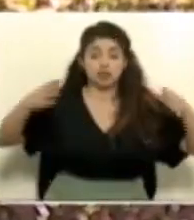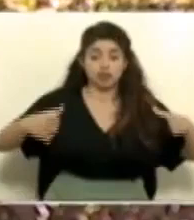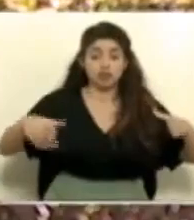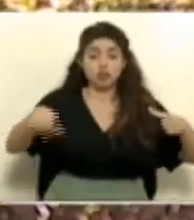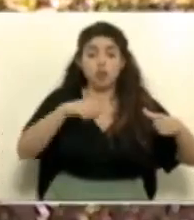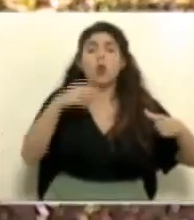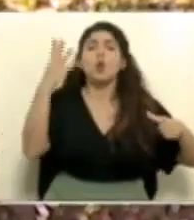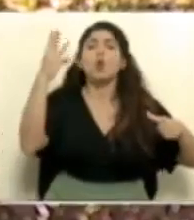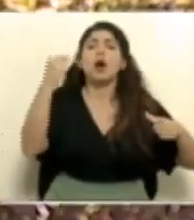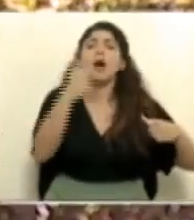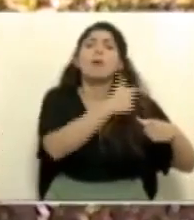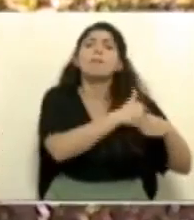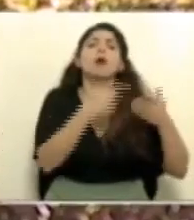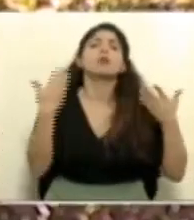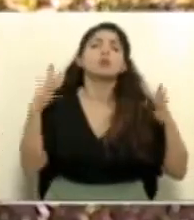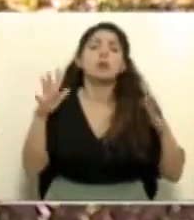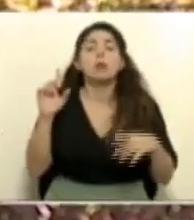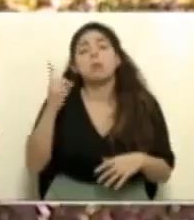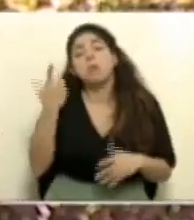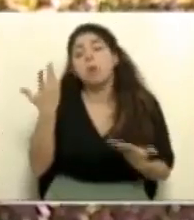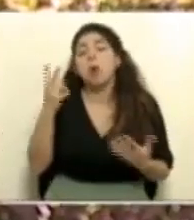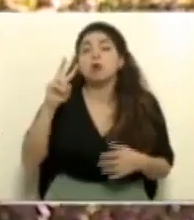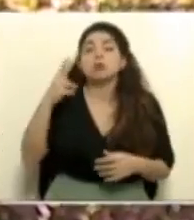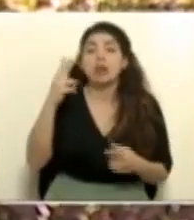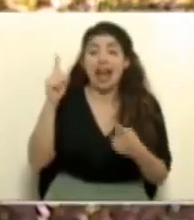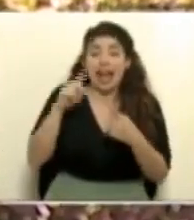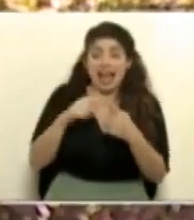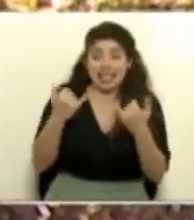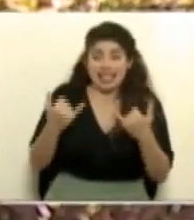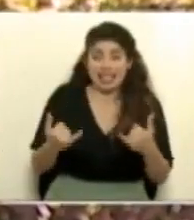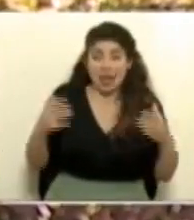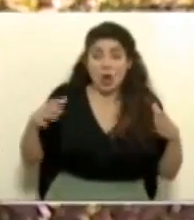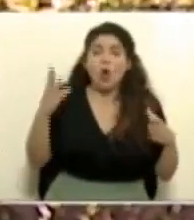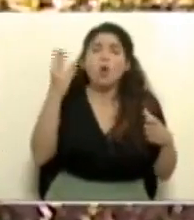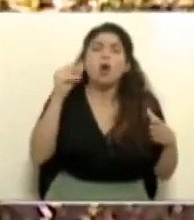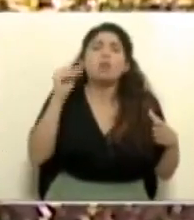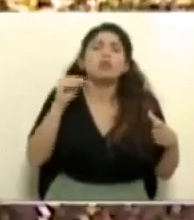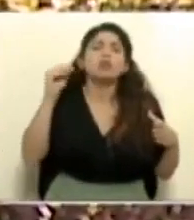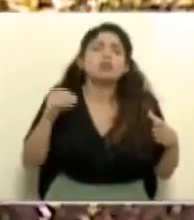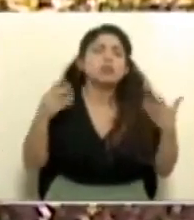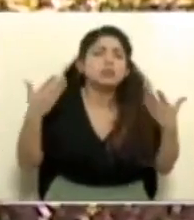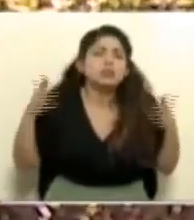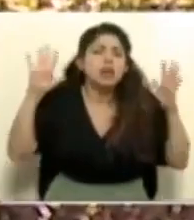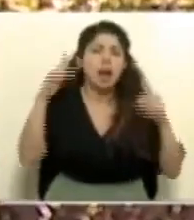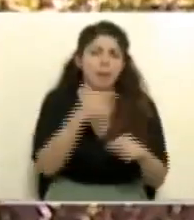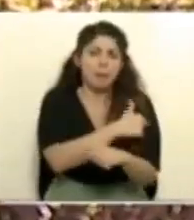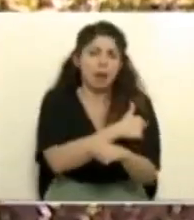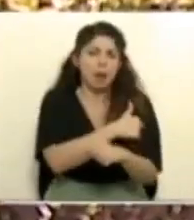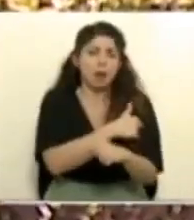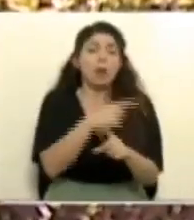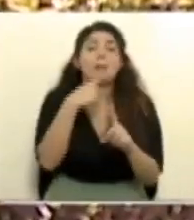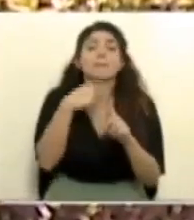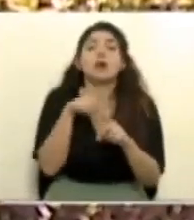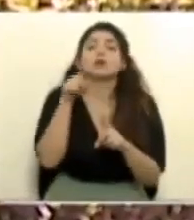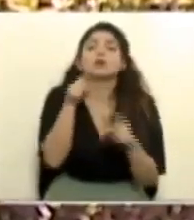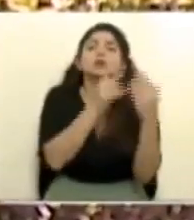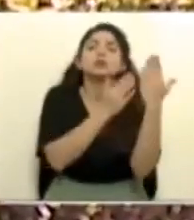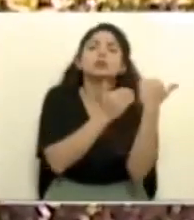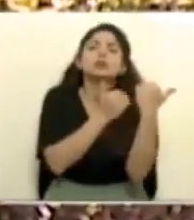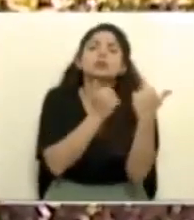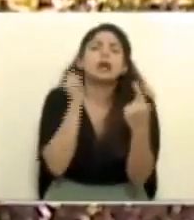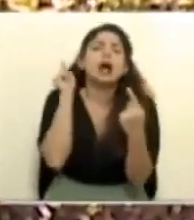vacunación con primera o segunda dosis al día de hoy? ¿Y cuál es la expectativa en porcentaje de población,